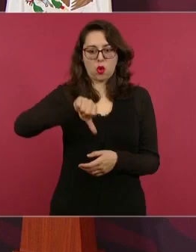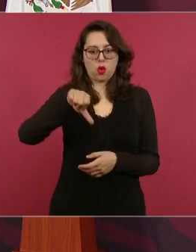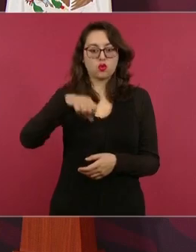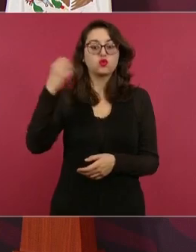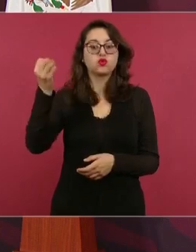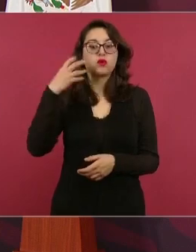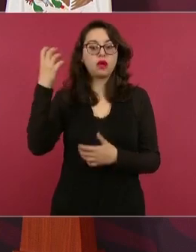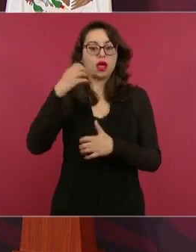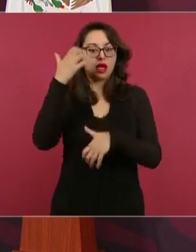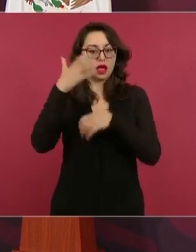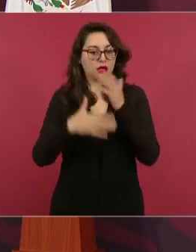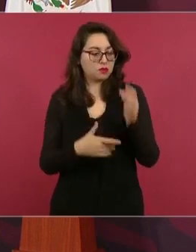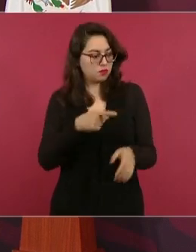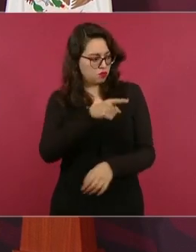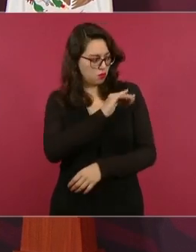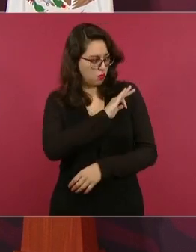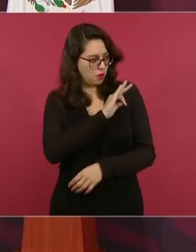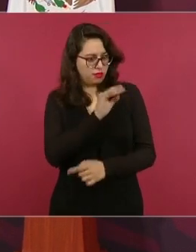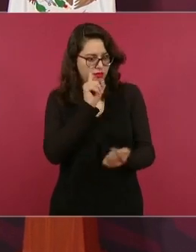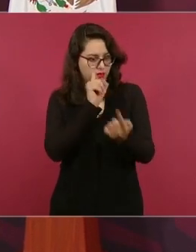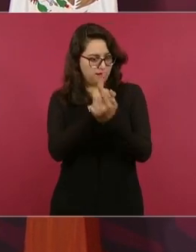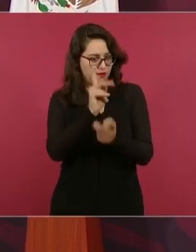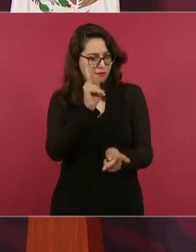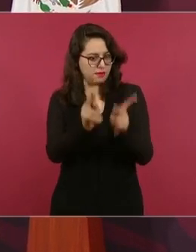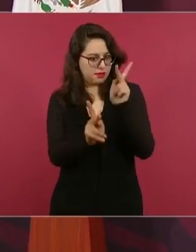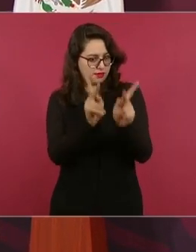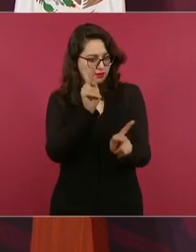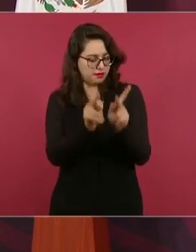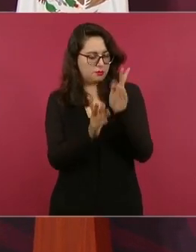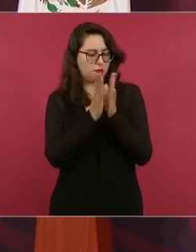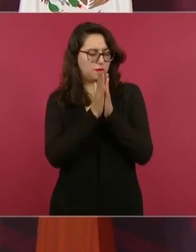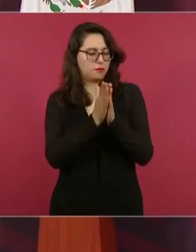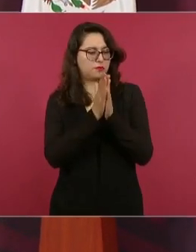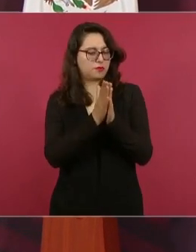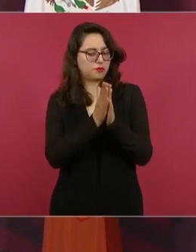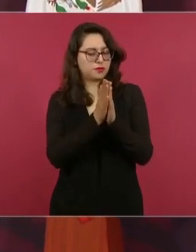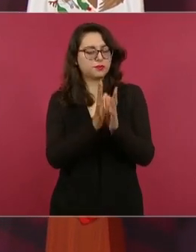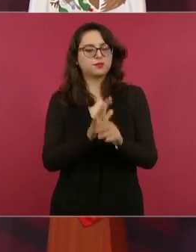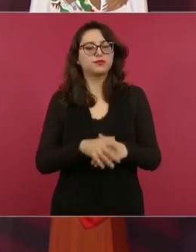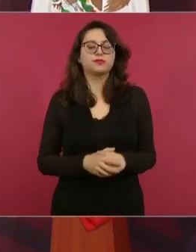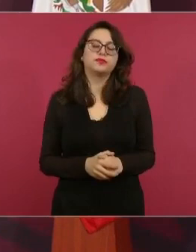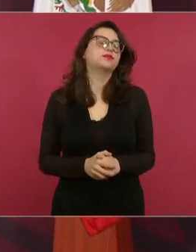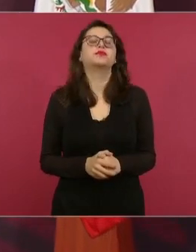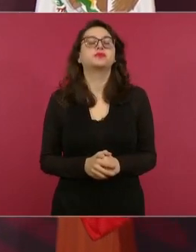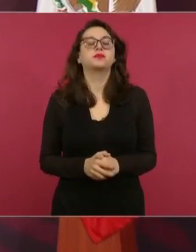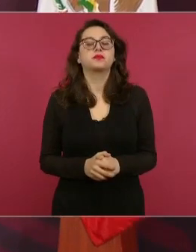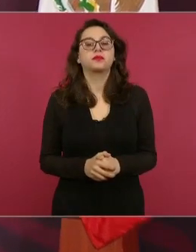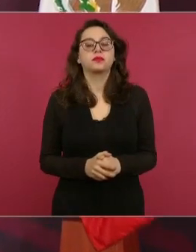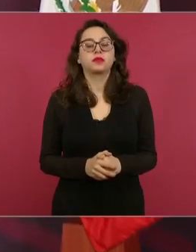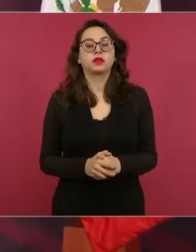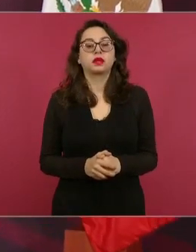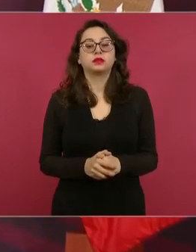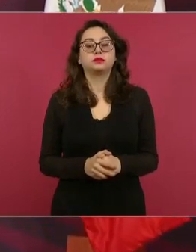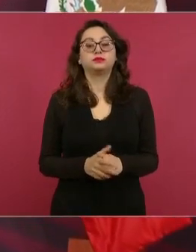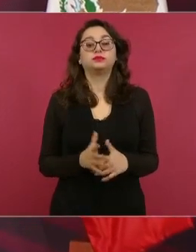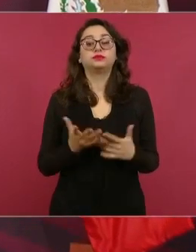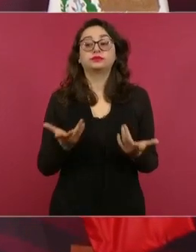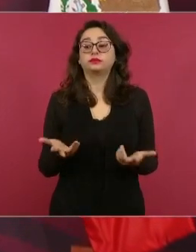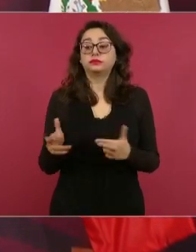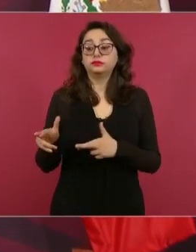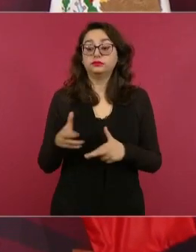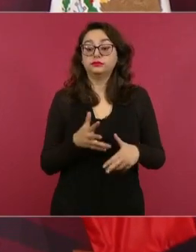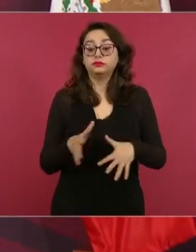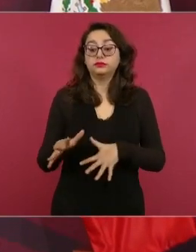platican se ponen de acuerdo y en lo de el desasolve de los ríos